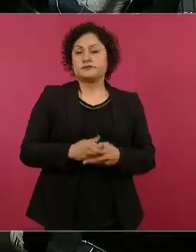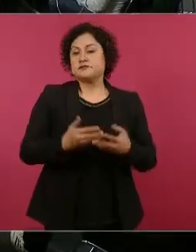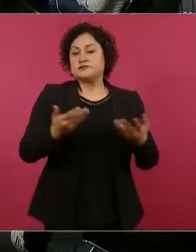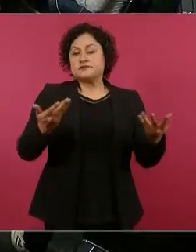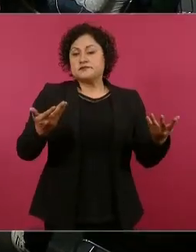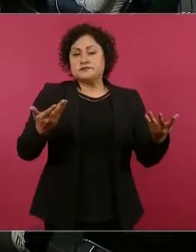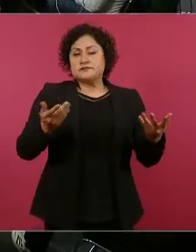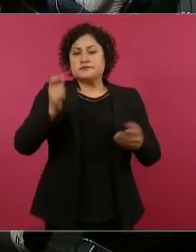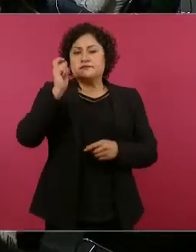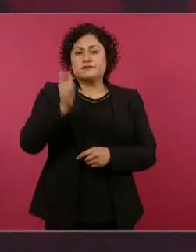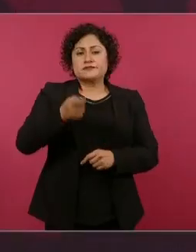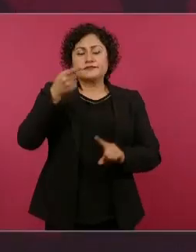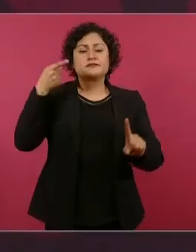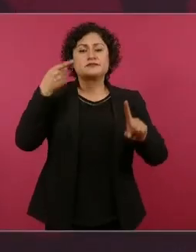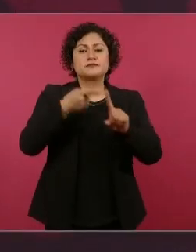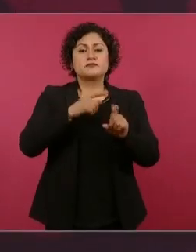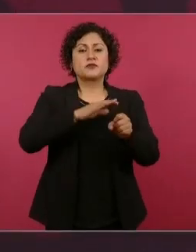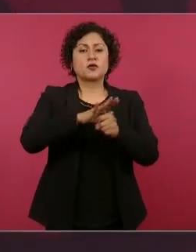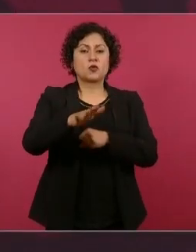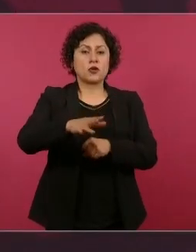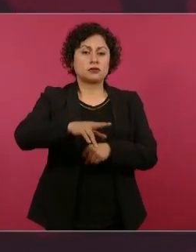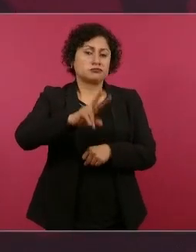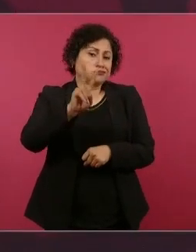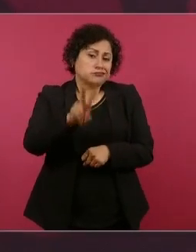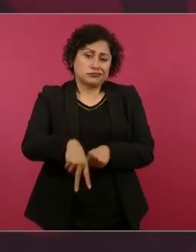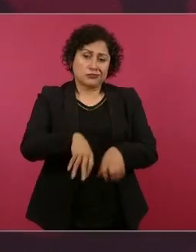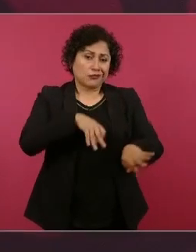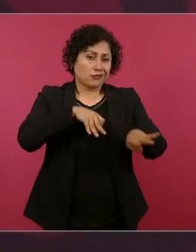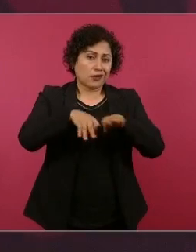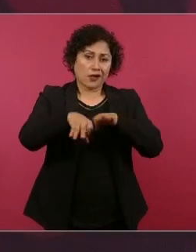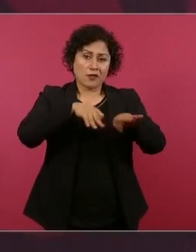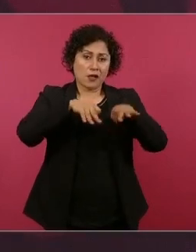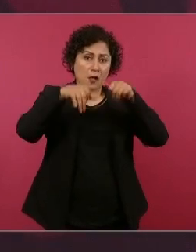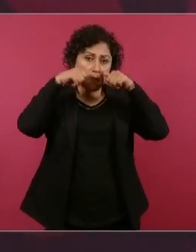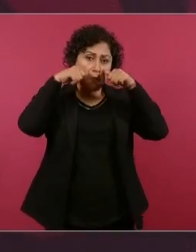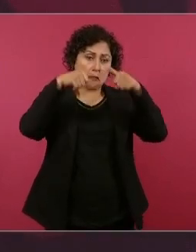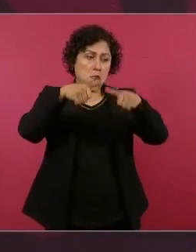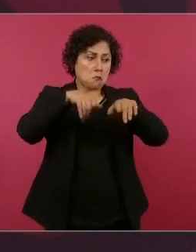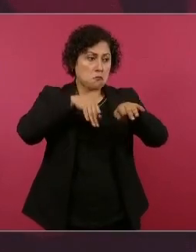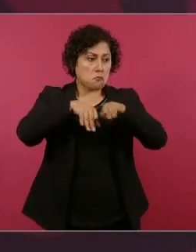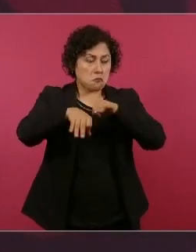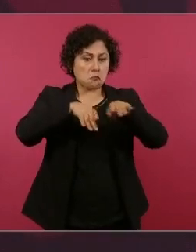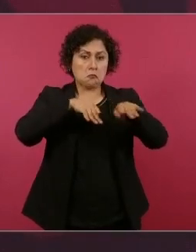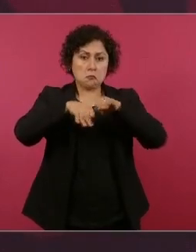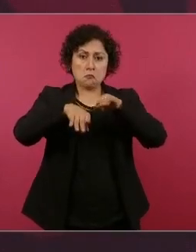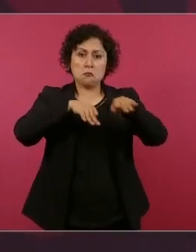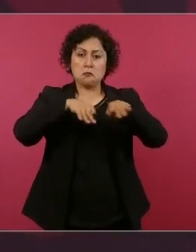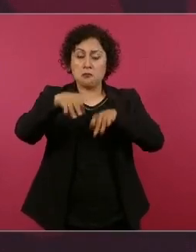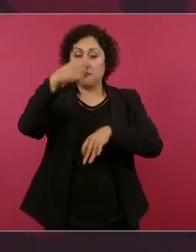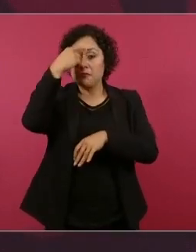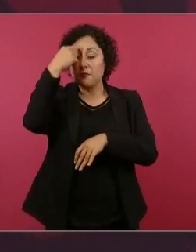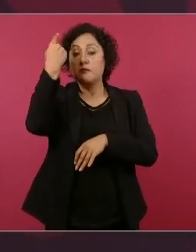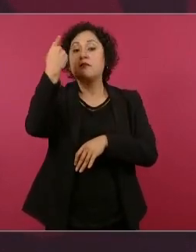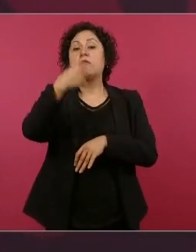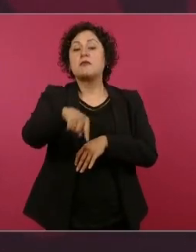lo cierto es que se está trabajando para tener control